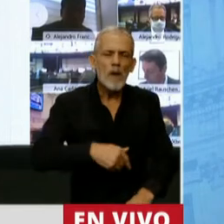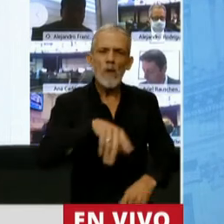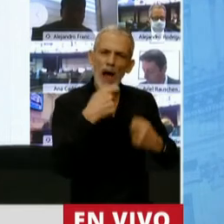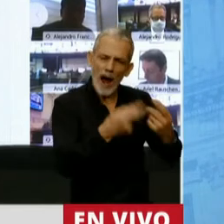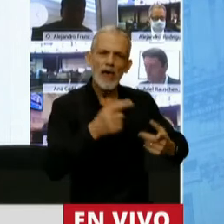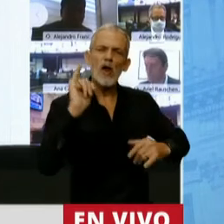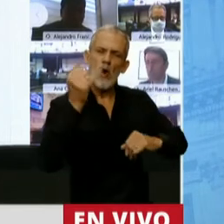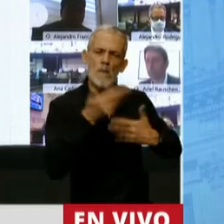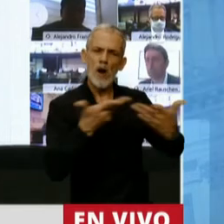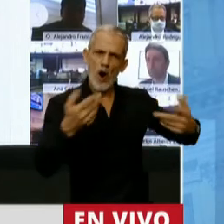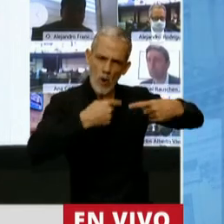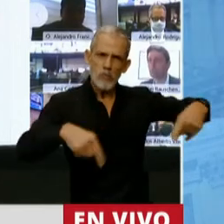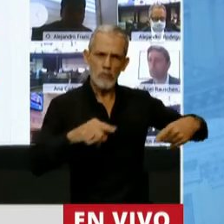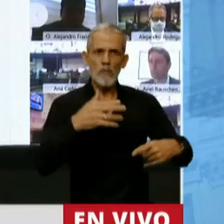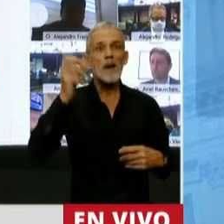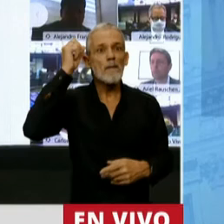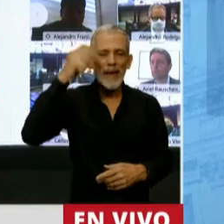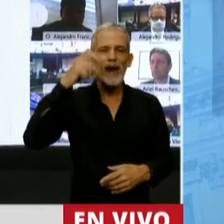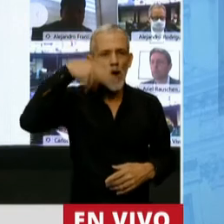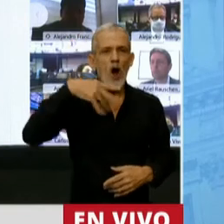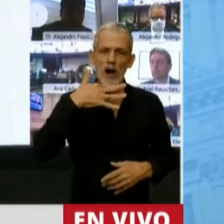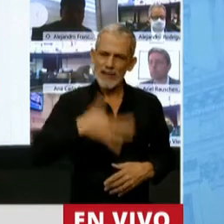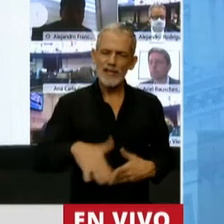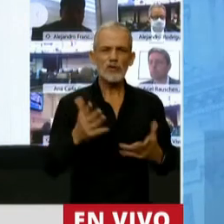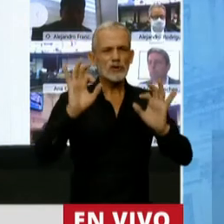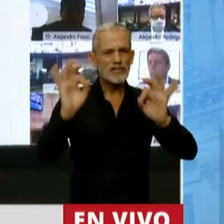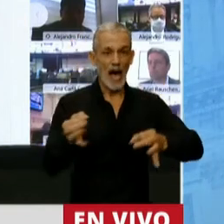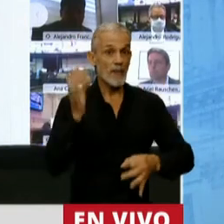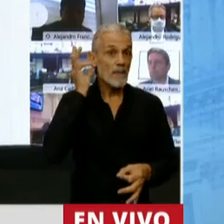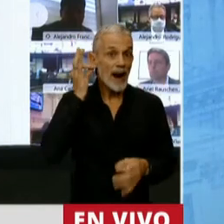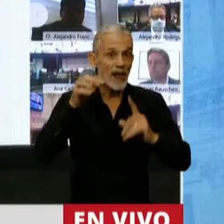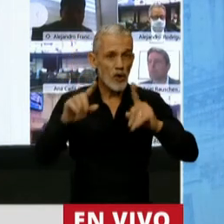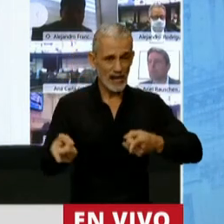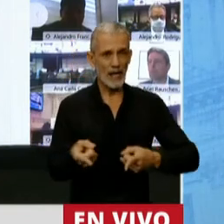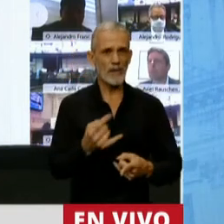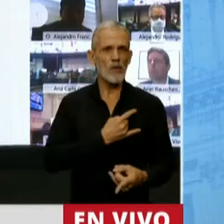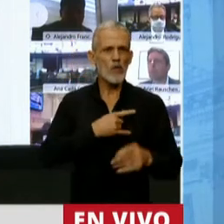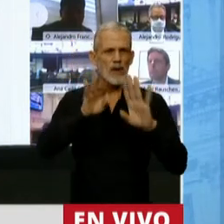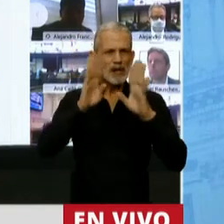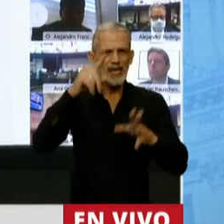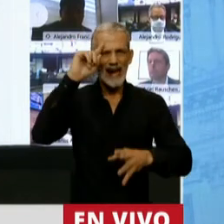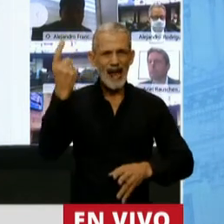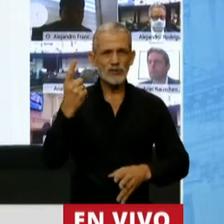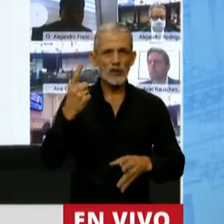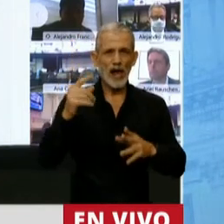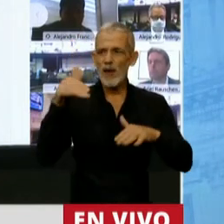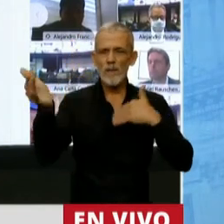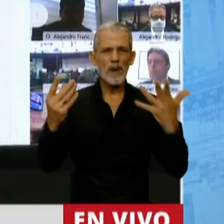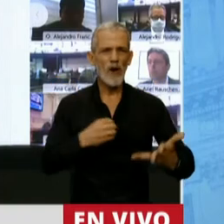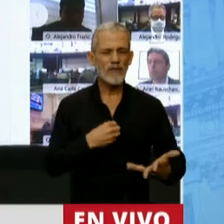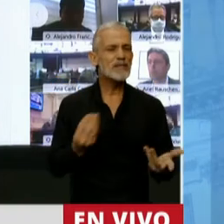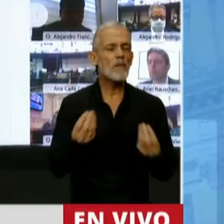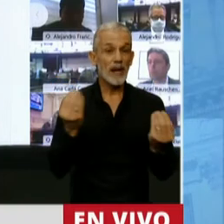mejor, es lo mismo que entendió Perón, que entendió Néstor, que entiende Maradona, universidades nacionales en el conurbano,